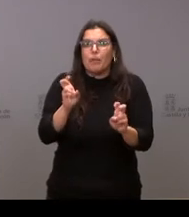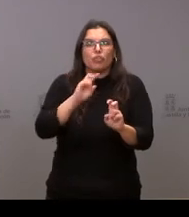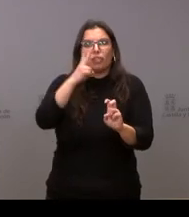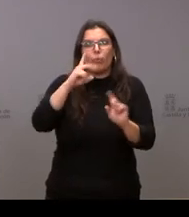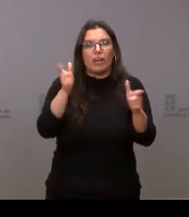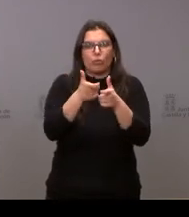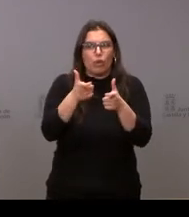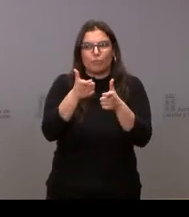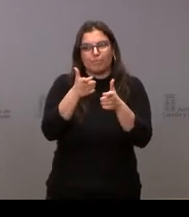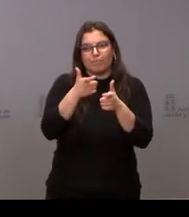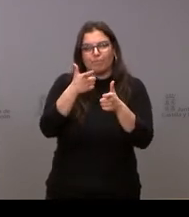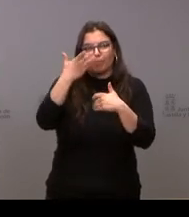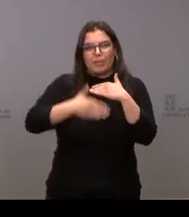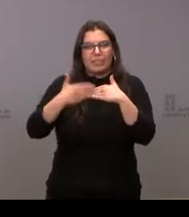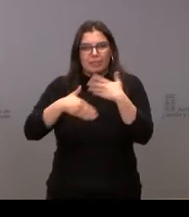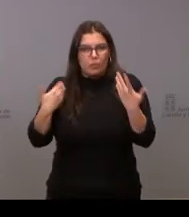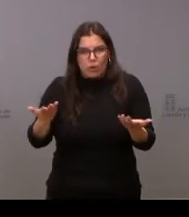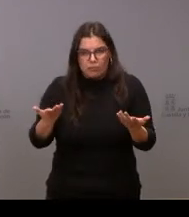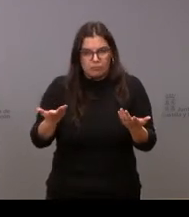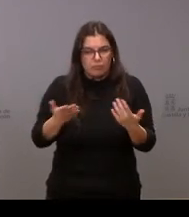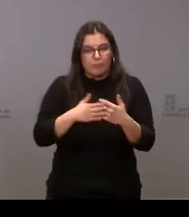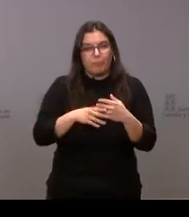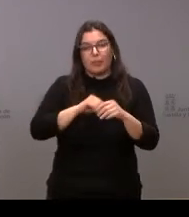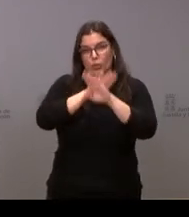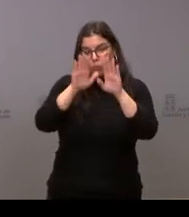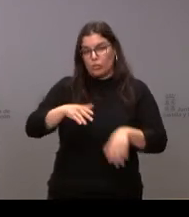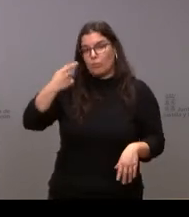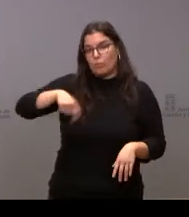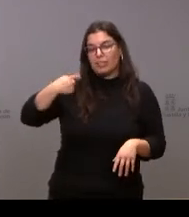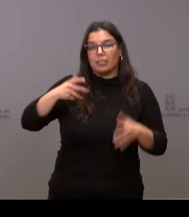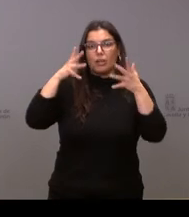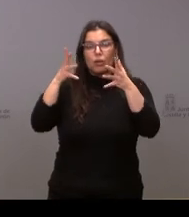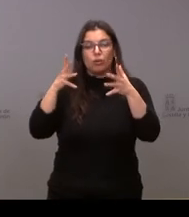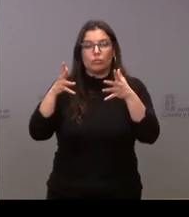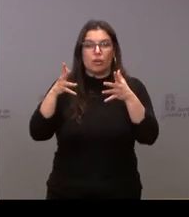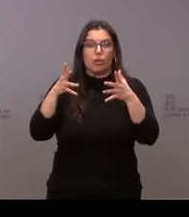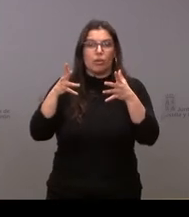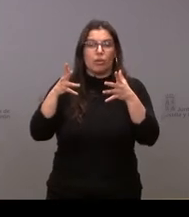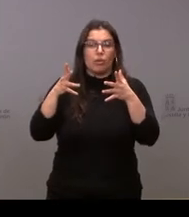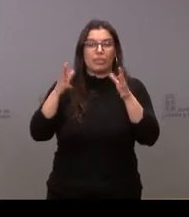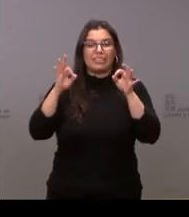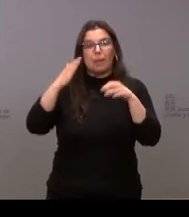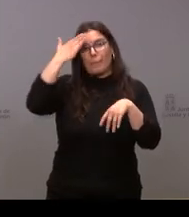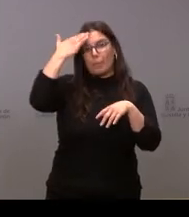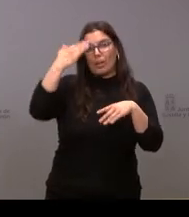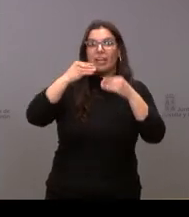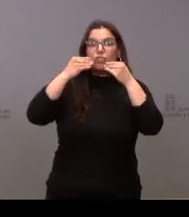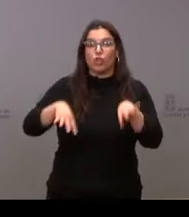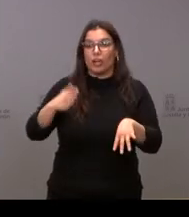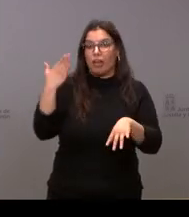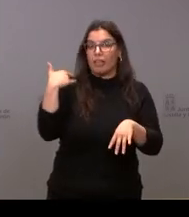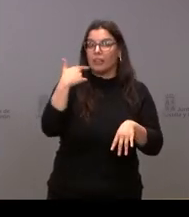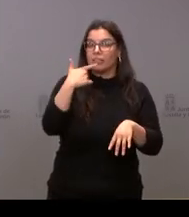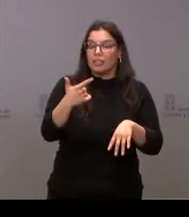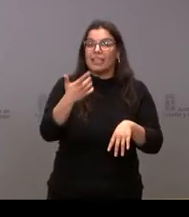reunión y por terminar el presidente del consejo asesor de memoria histórica anunció ayer que